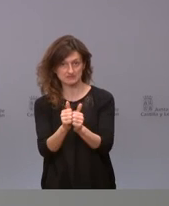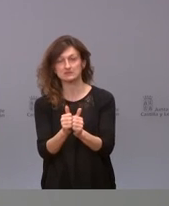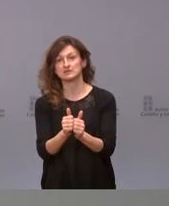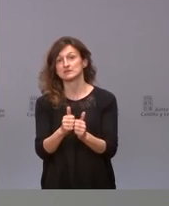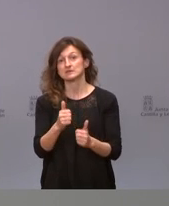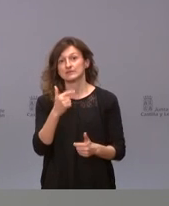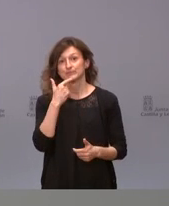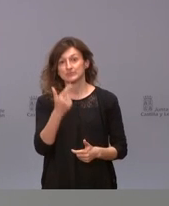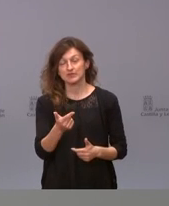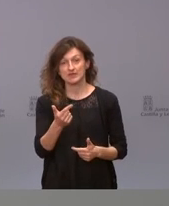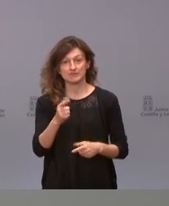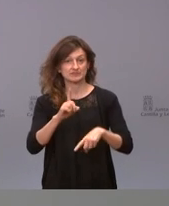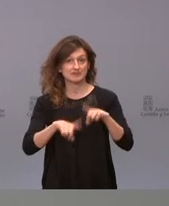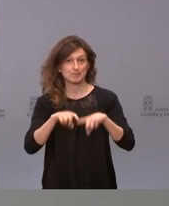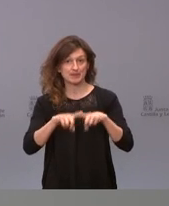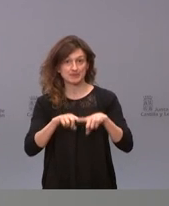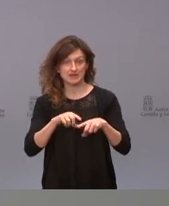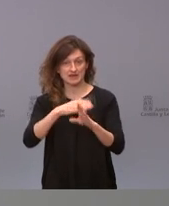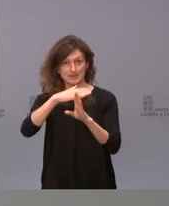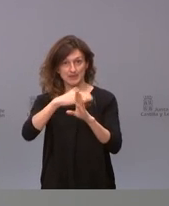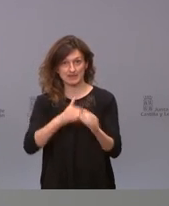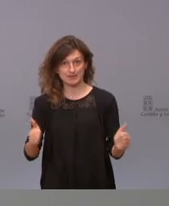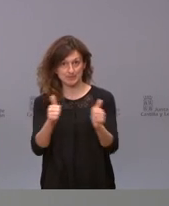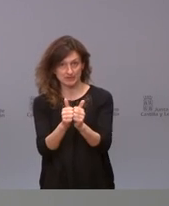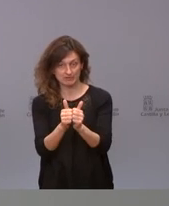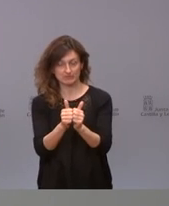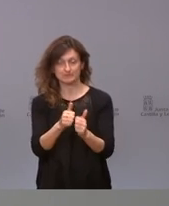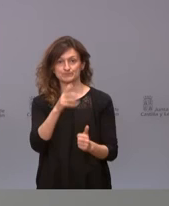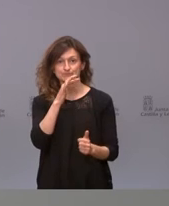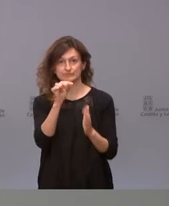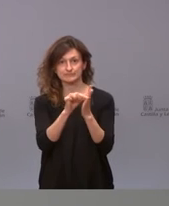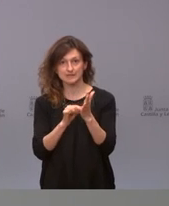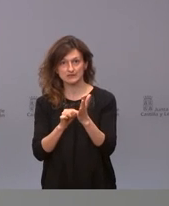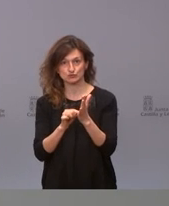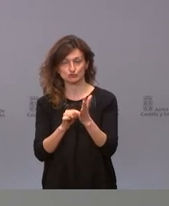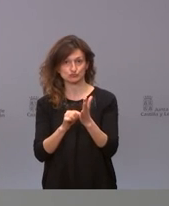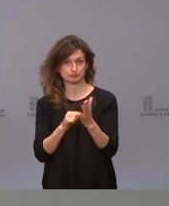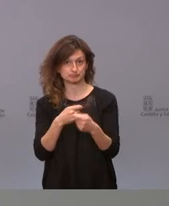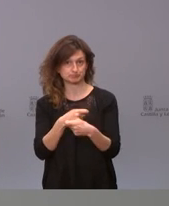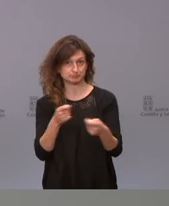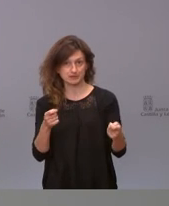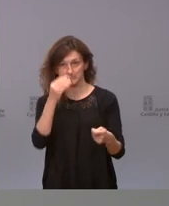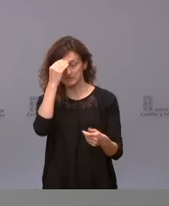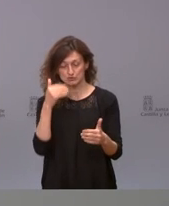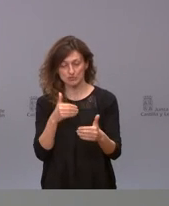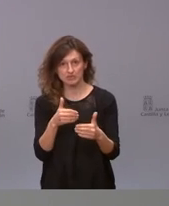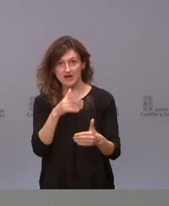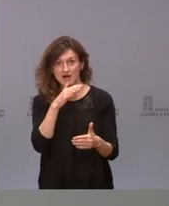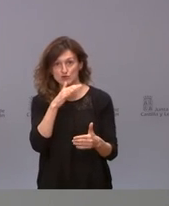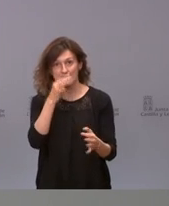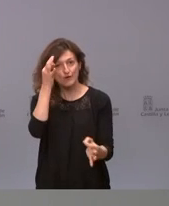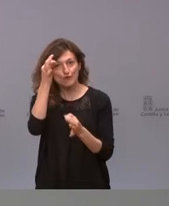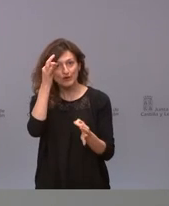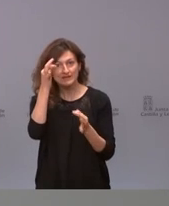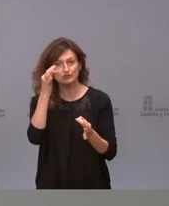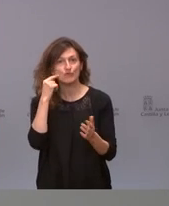yo creo que depende del grado de dependencia se están pasando los datos y yo creo que será en breve ahora no tengo concretamente